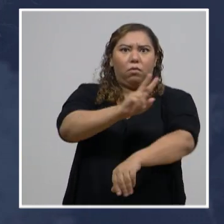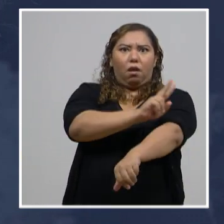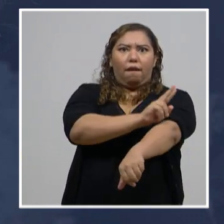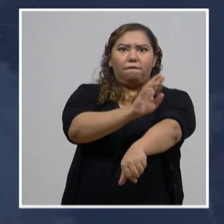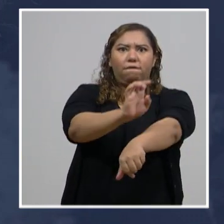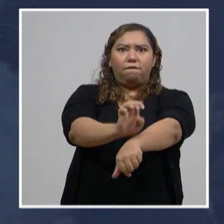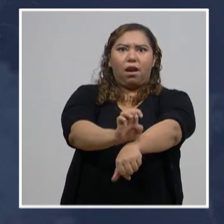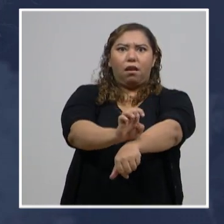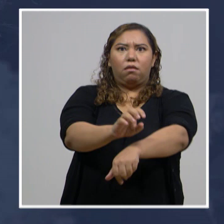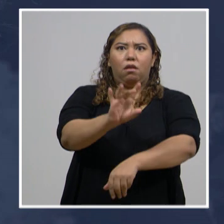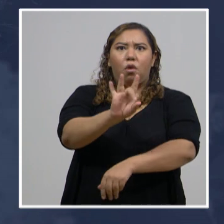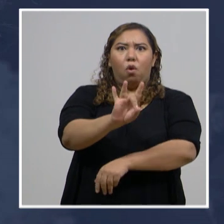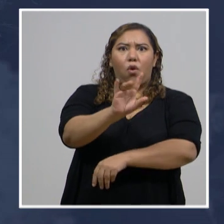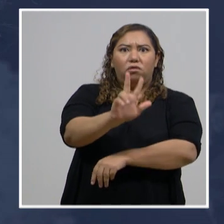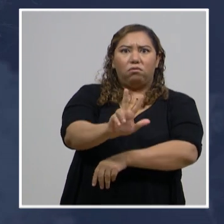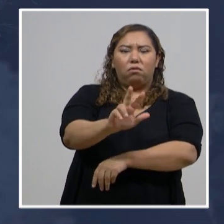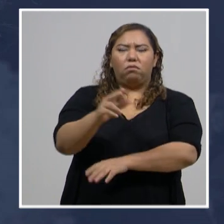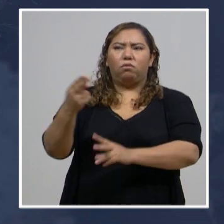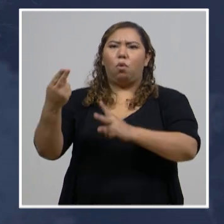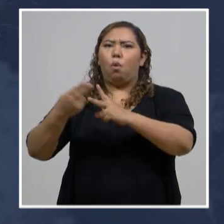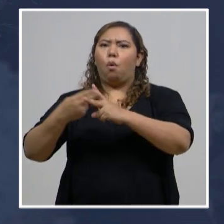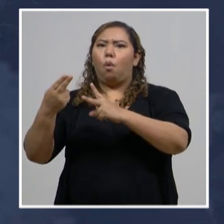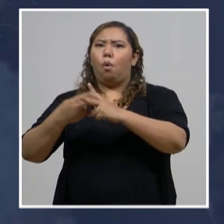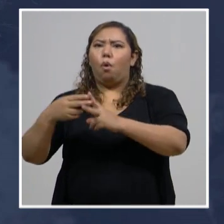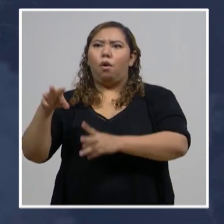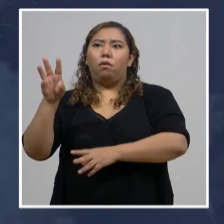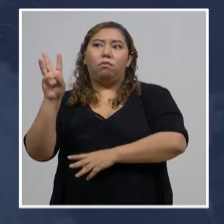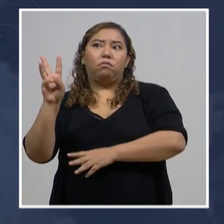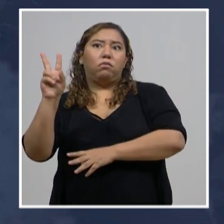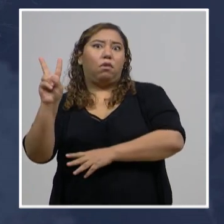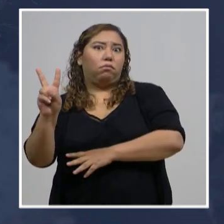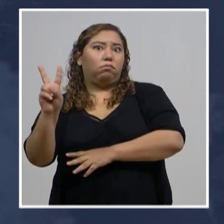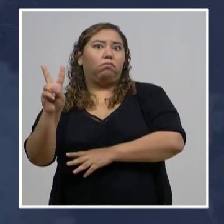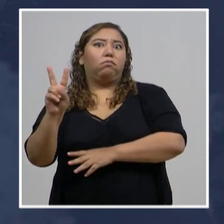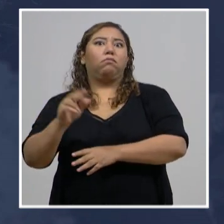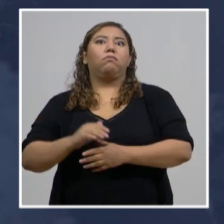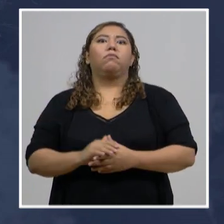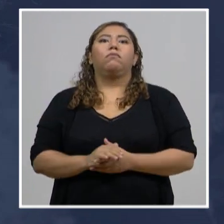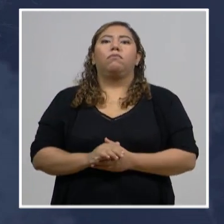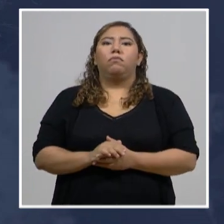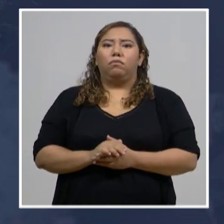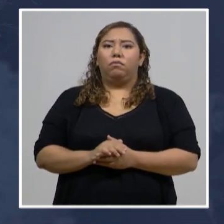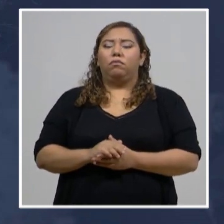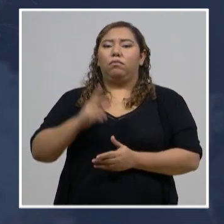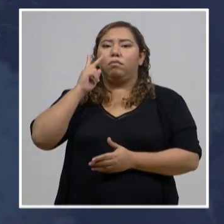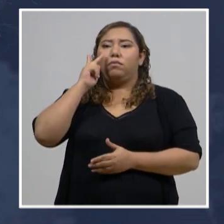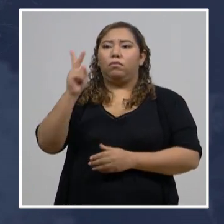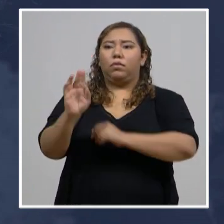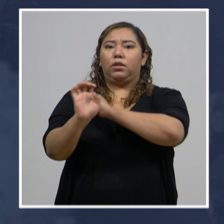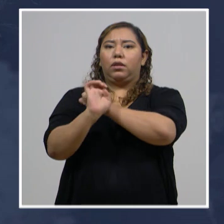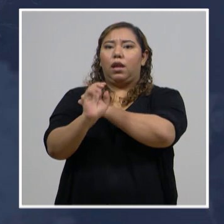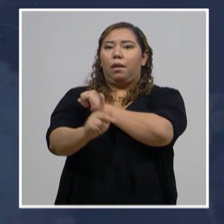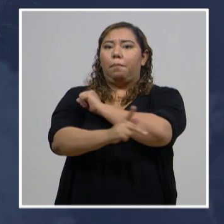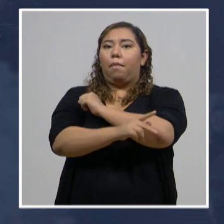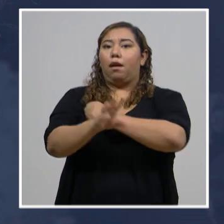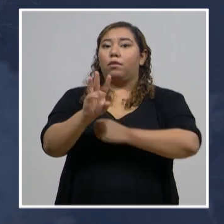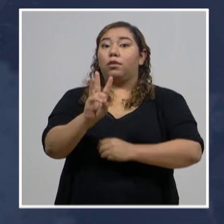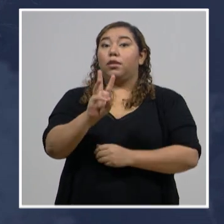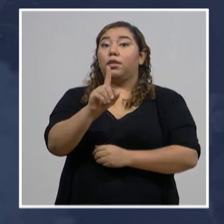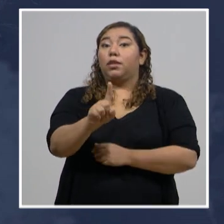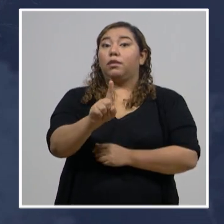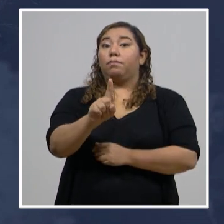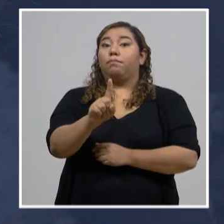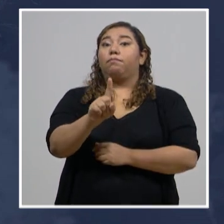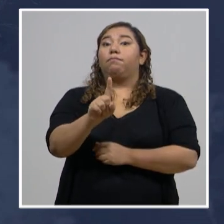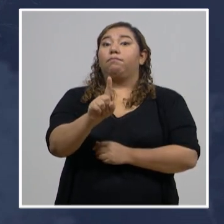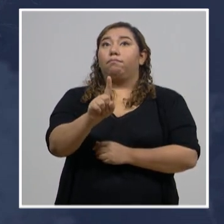83 casos o Lancho con 62. Pero vemos que también en El Paraíso con 61 y en todo el